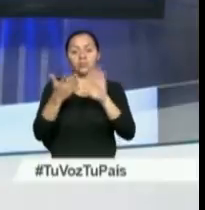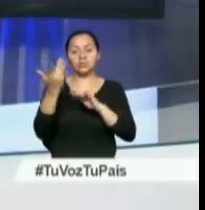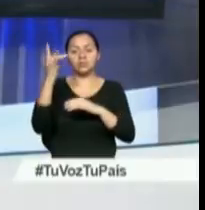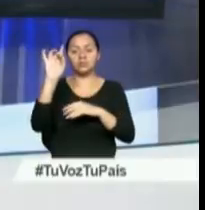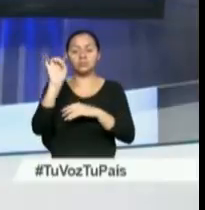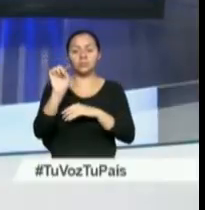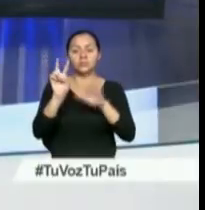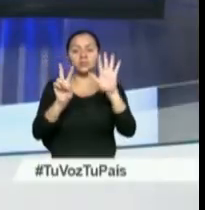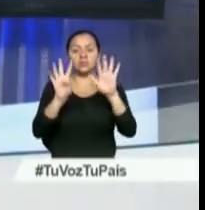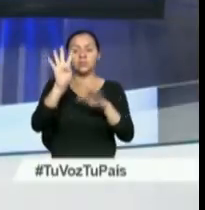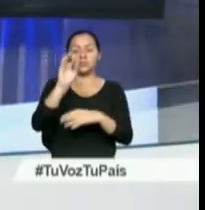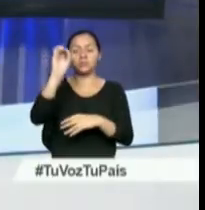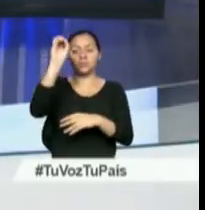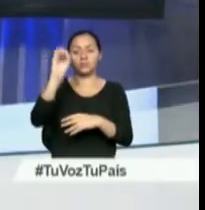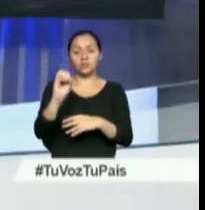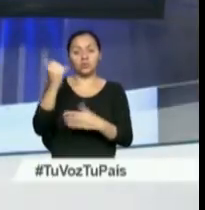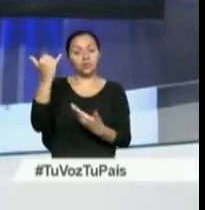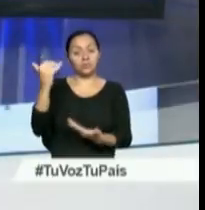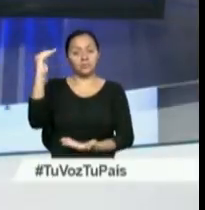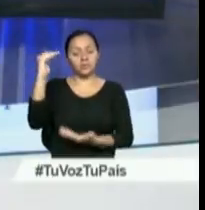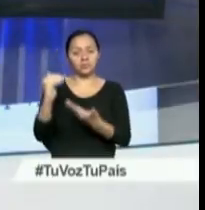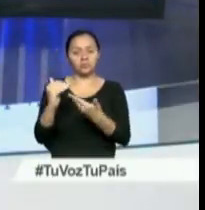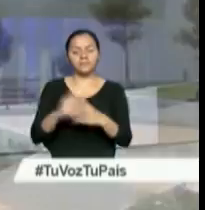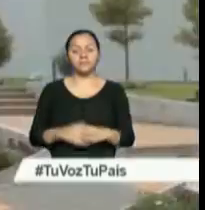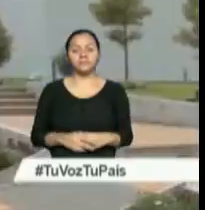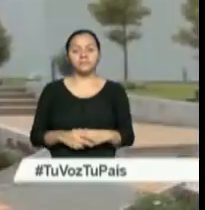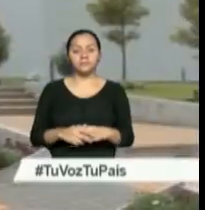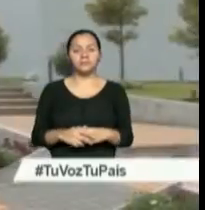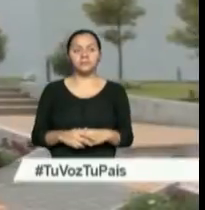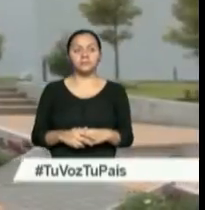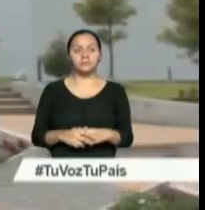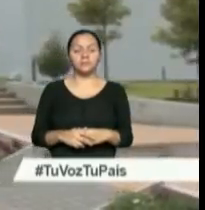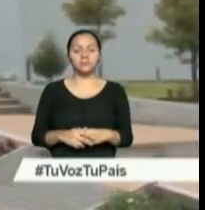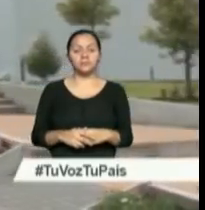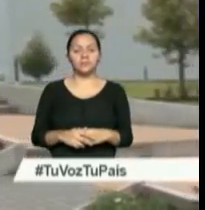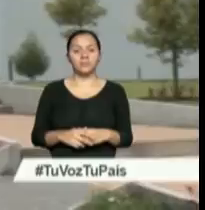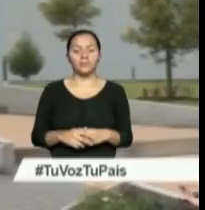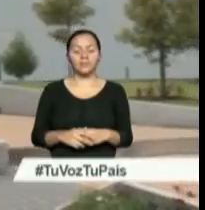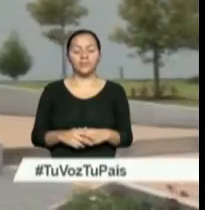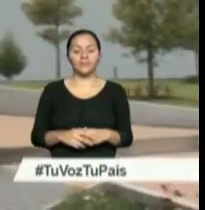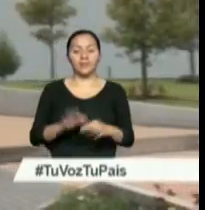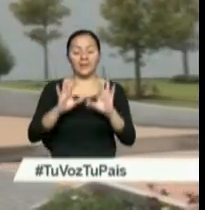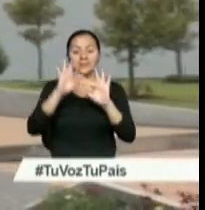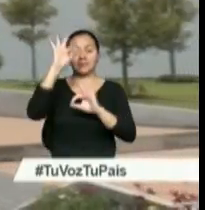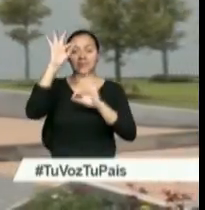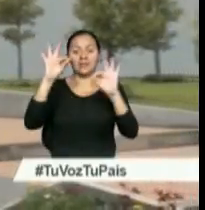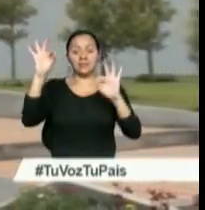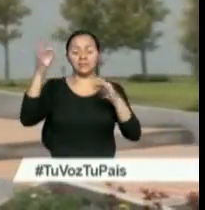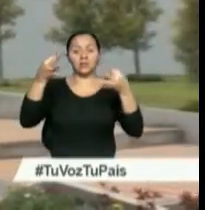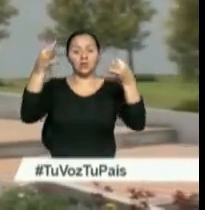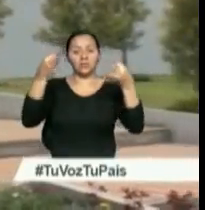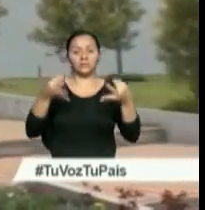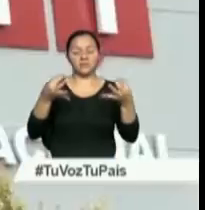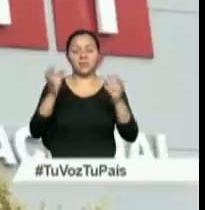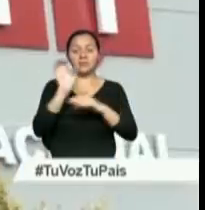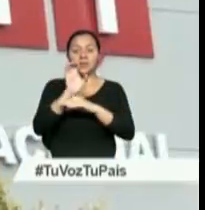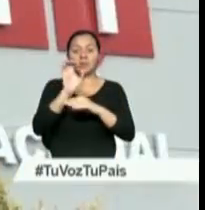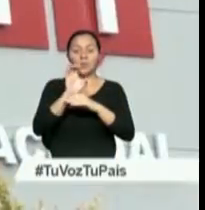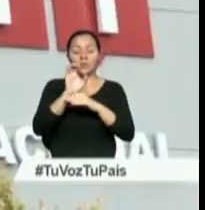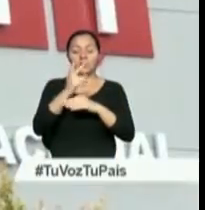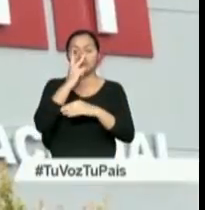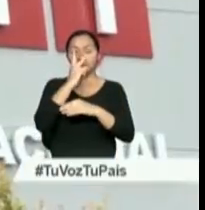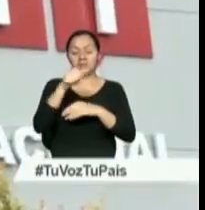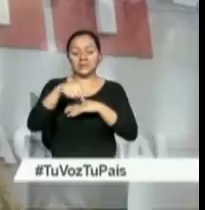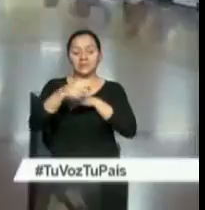.74 por cada 100.000 habitantes. De acuerdo con las estadísticas oficiales, Ecuador cerrará